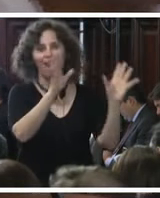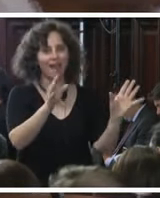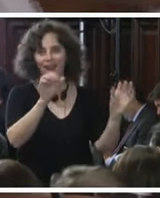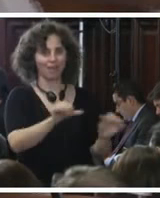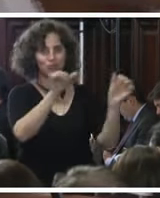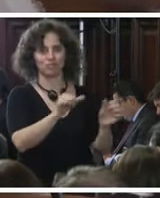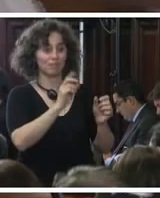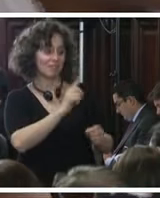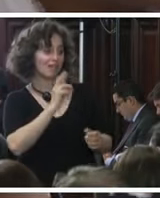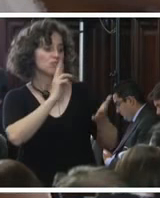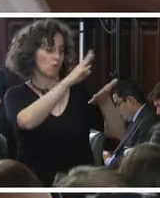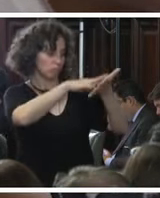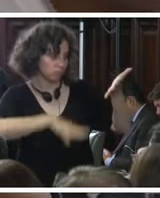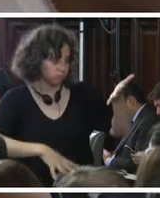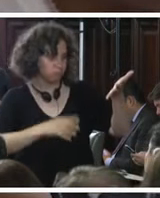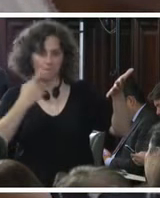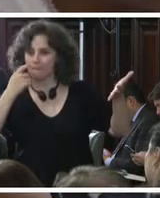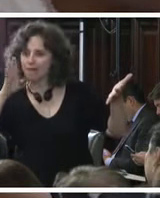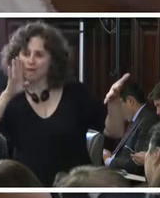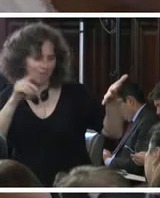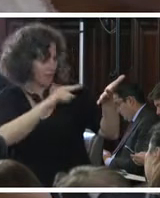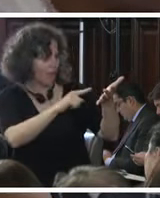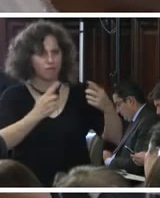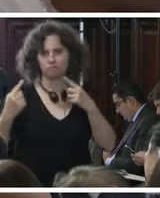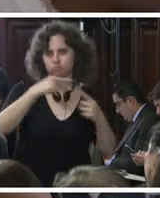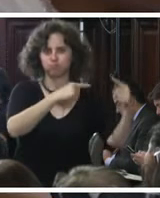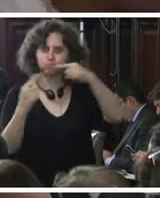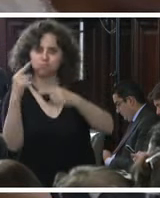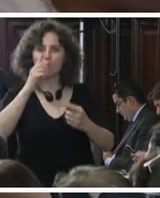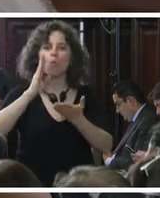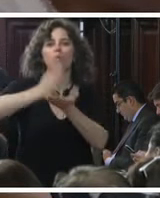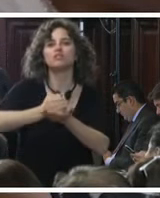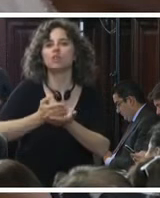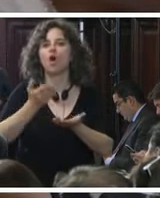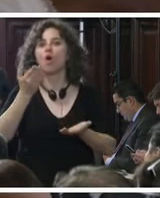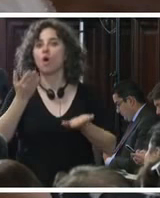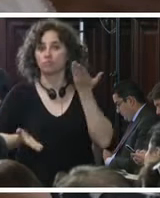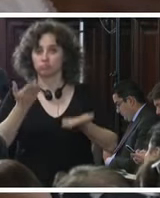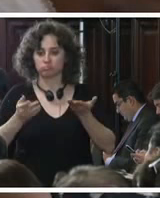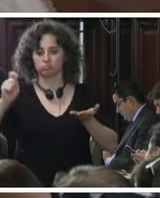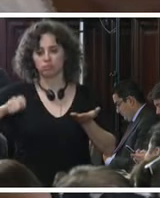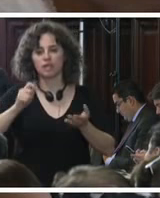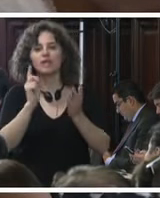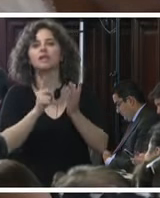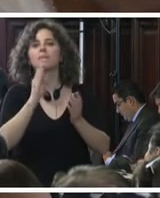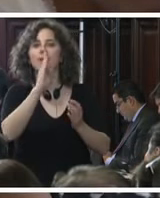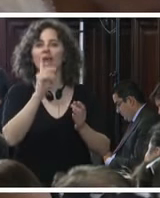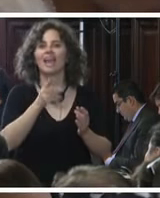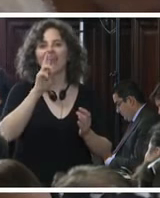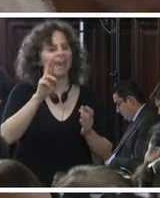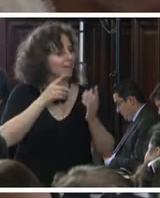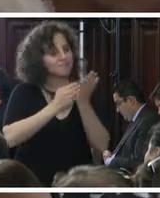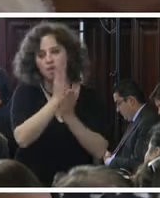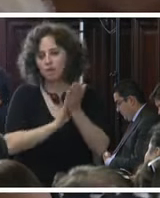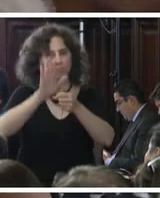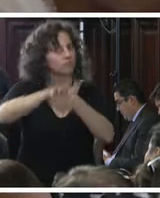resolución los padres y las madres la han combatido en un juicio de amparo en donde cada paso los funcionarios de PGR lo han litigado en